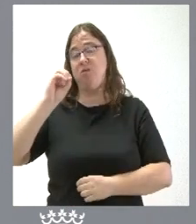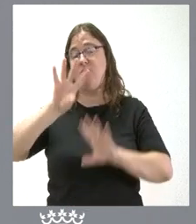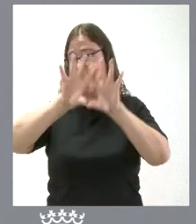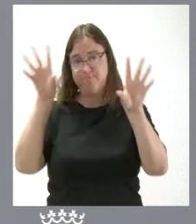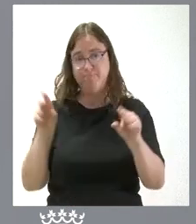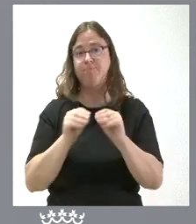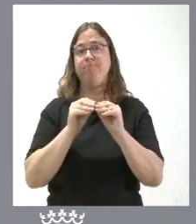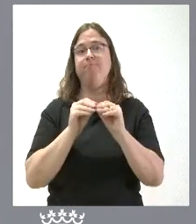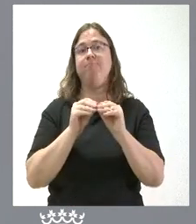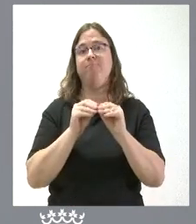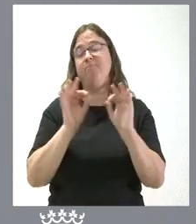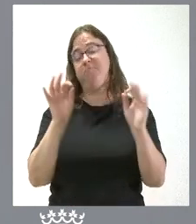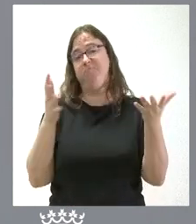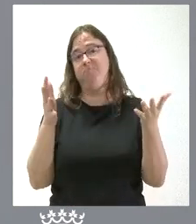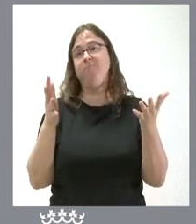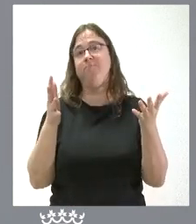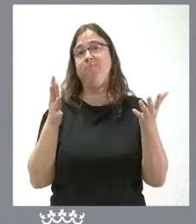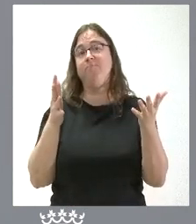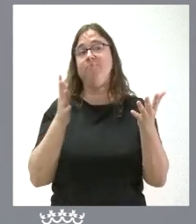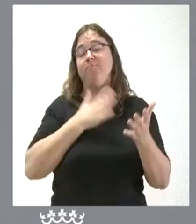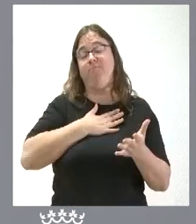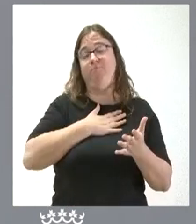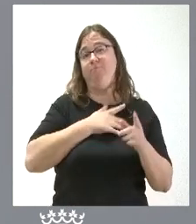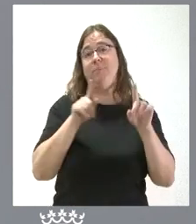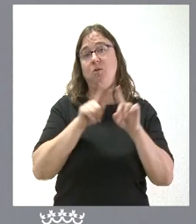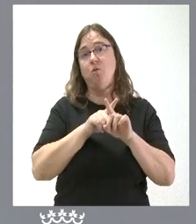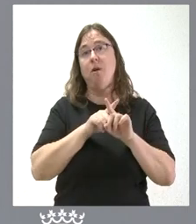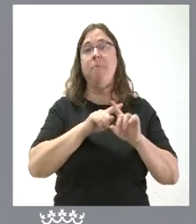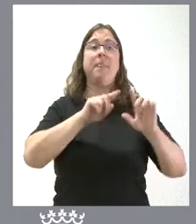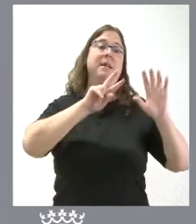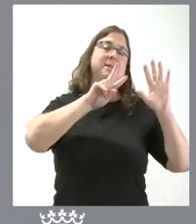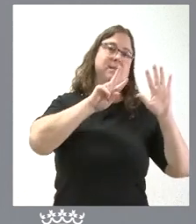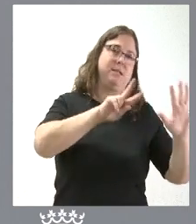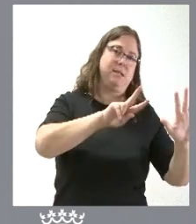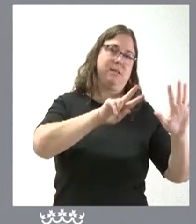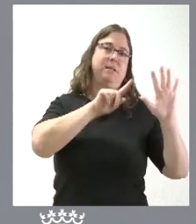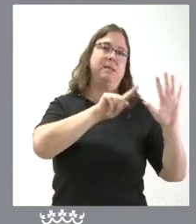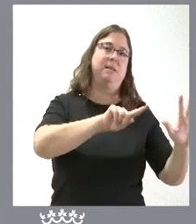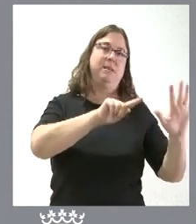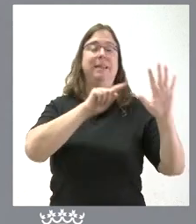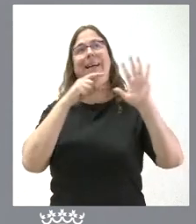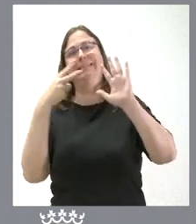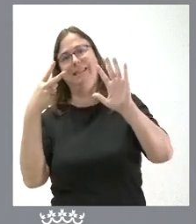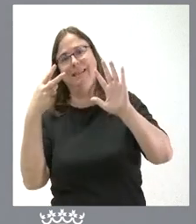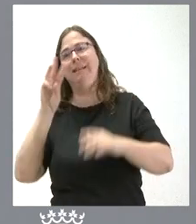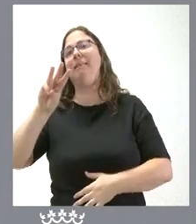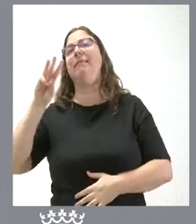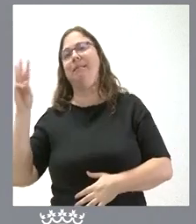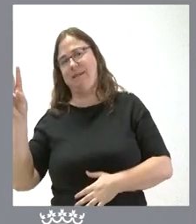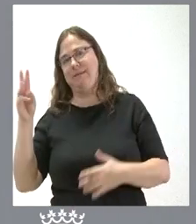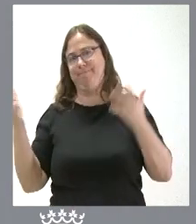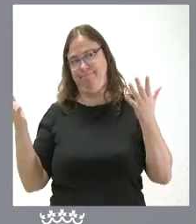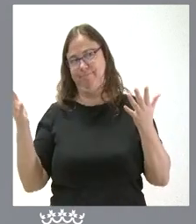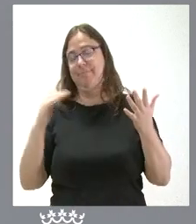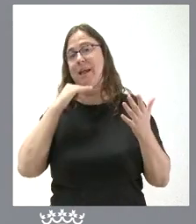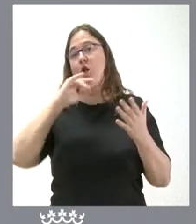y redondeando la Junta pone el 67% el Gobierno el 33% por tanto ponemos algo más